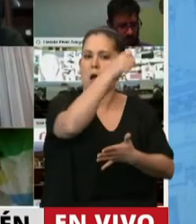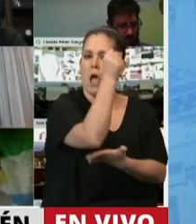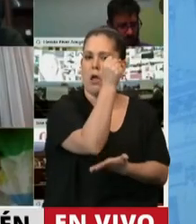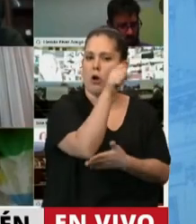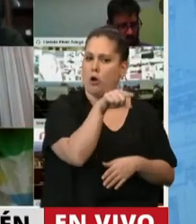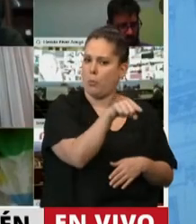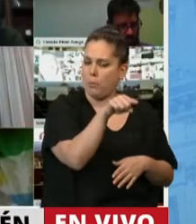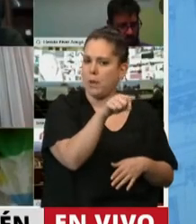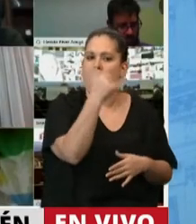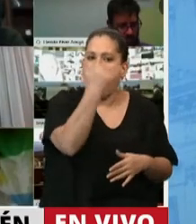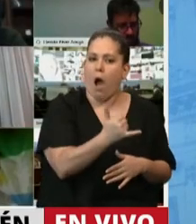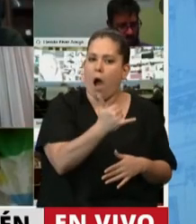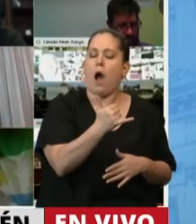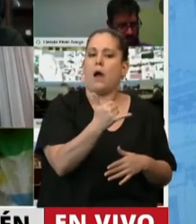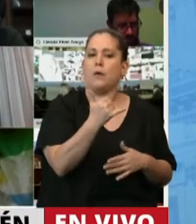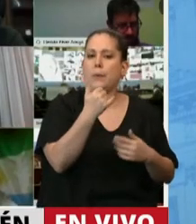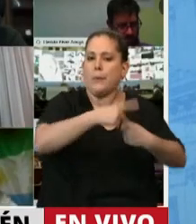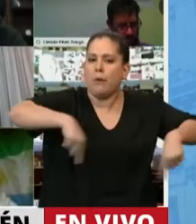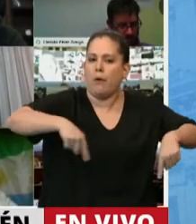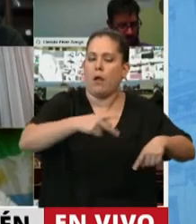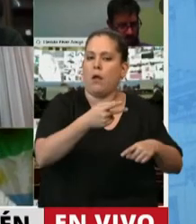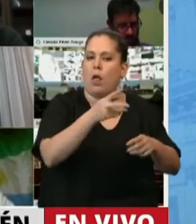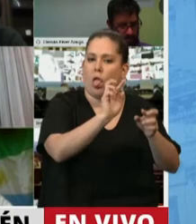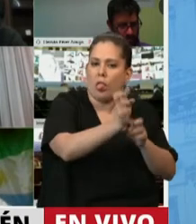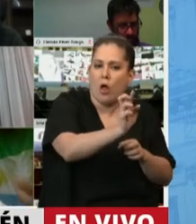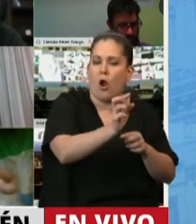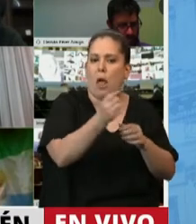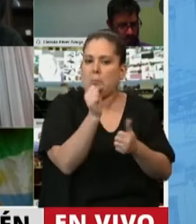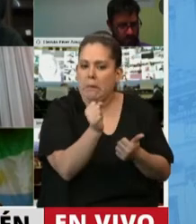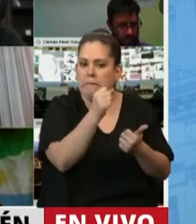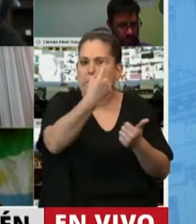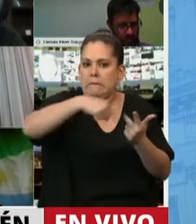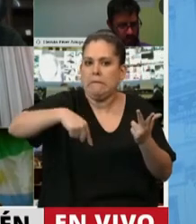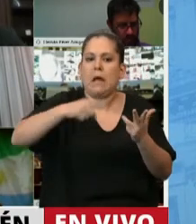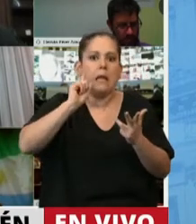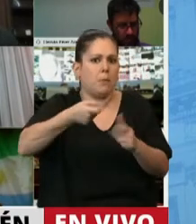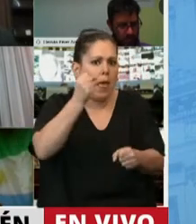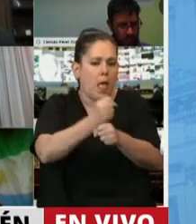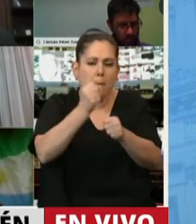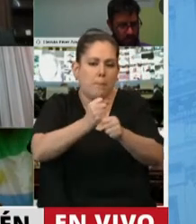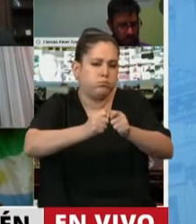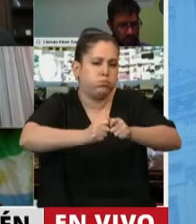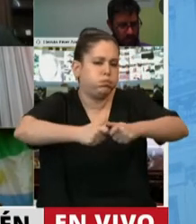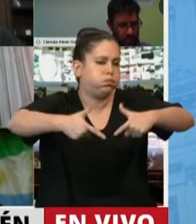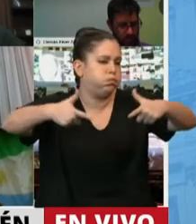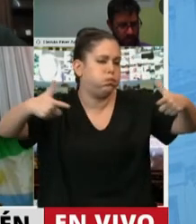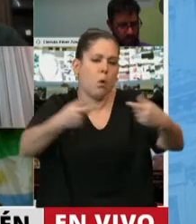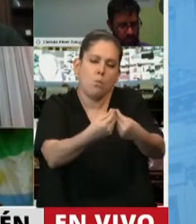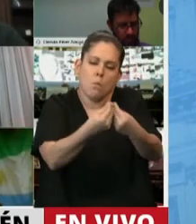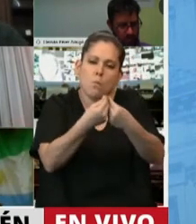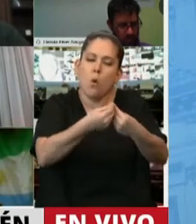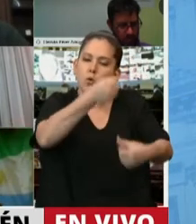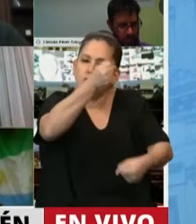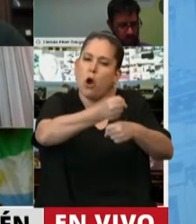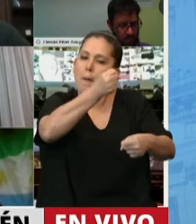mayor capacidad de generación de divisas y de empleo, de mucho empleo, de